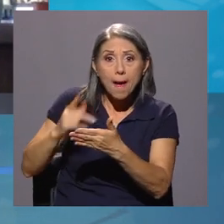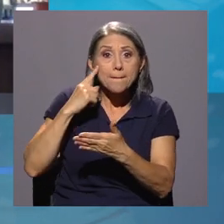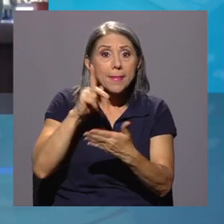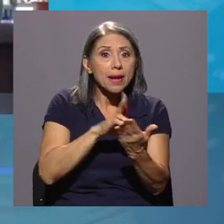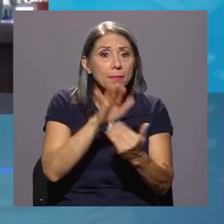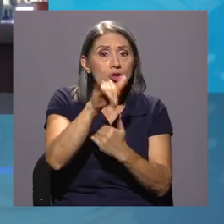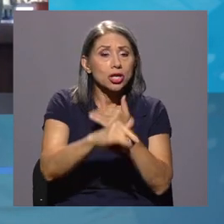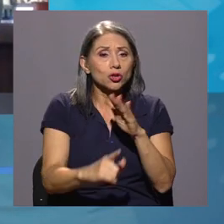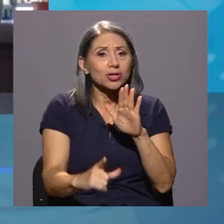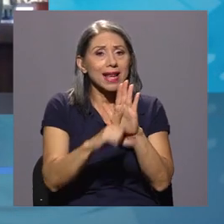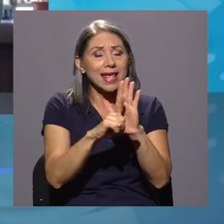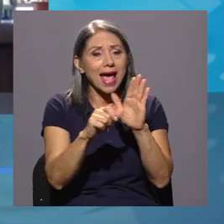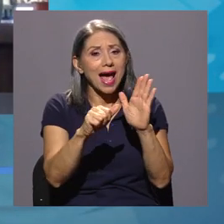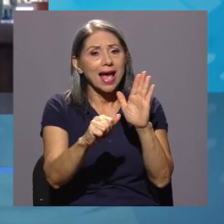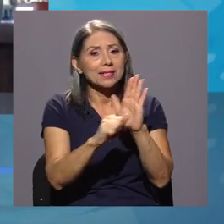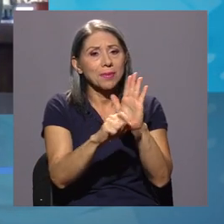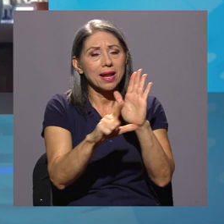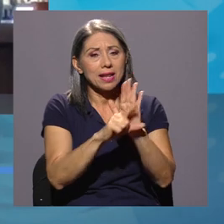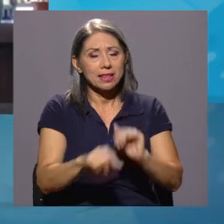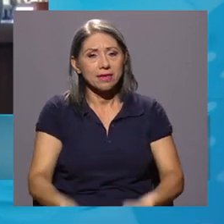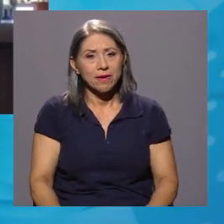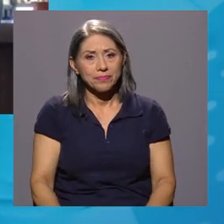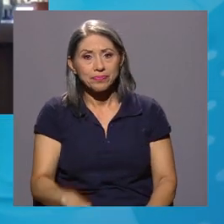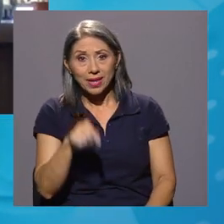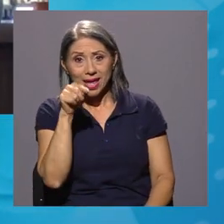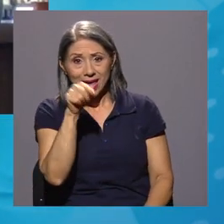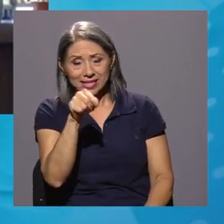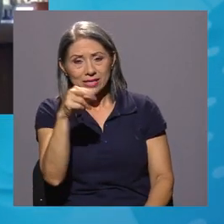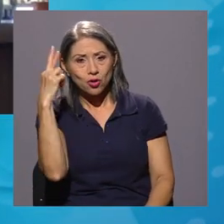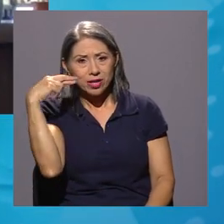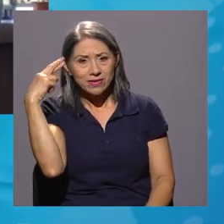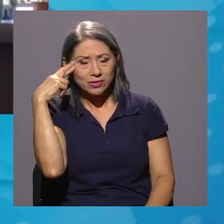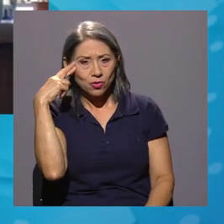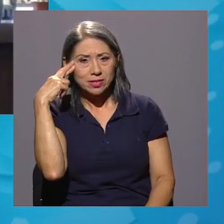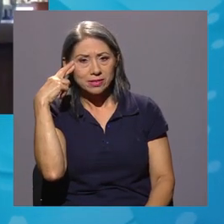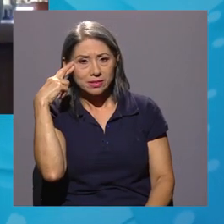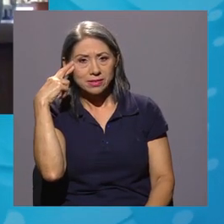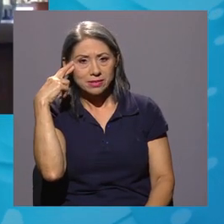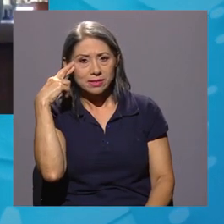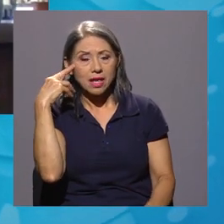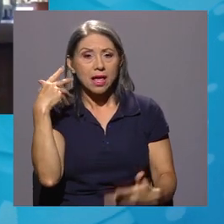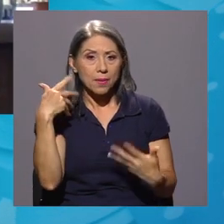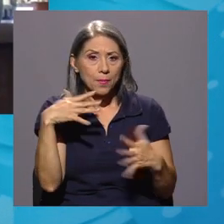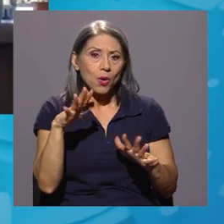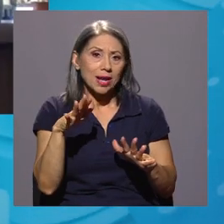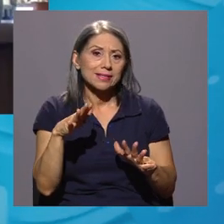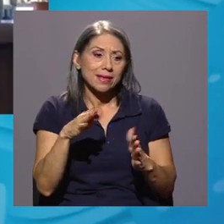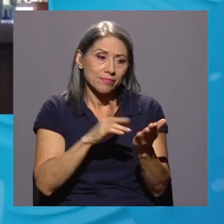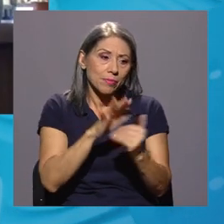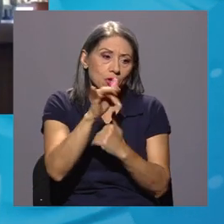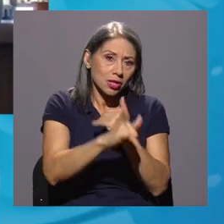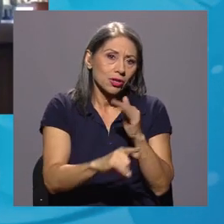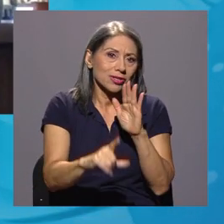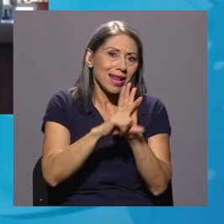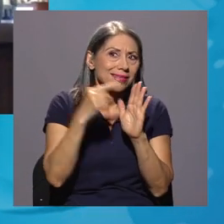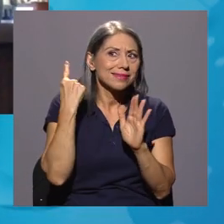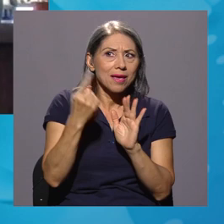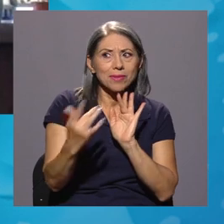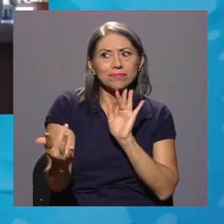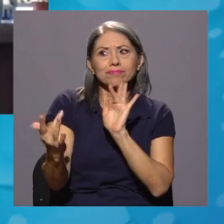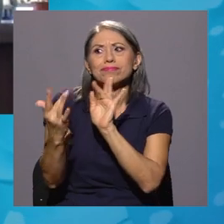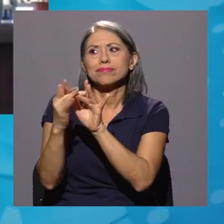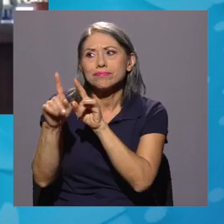tramitan a través de la Asamblea Legislativa. Esas son las razones por las cuales llegan aquí los proyectos de ley.